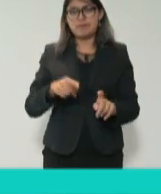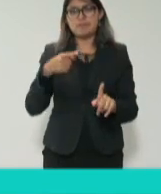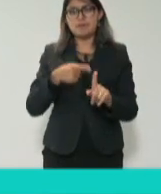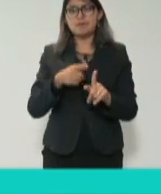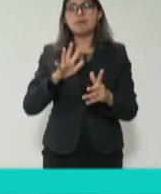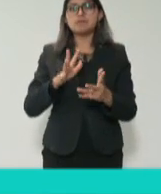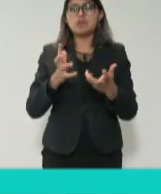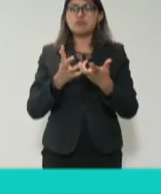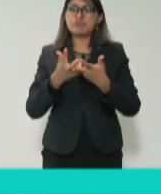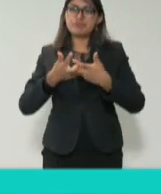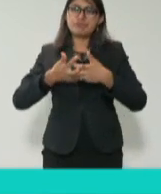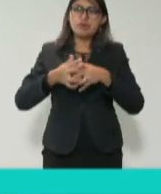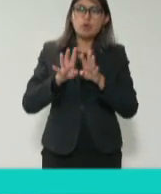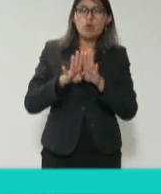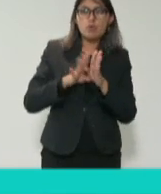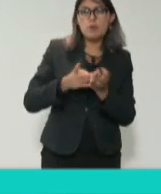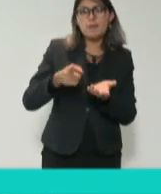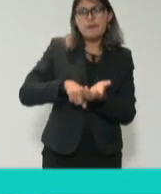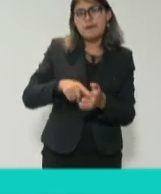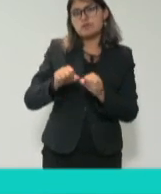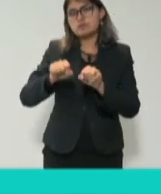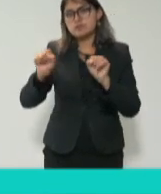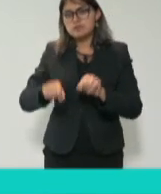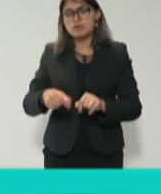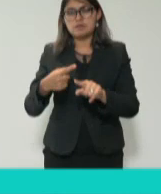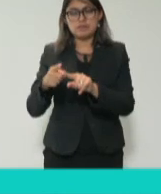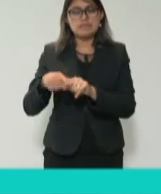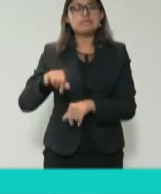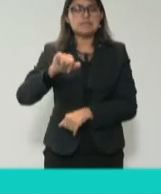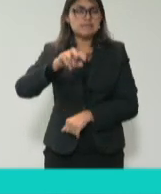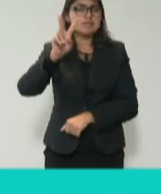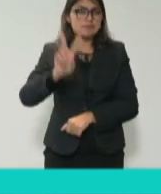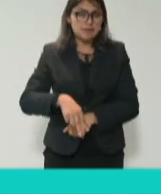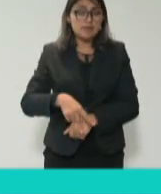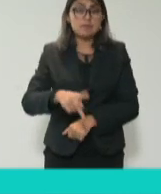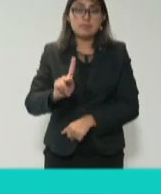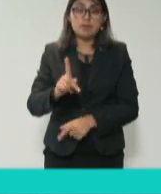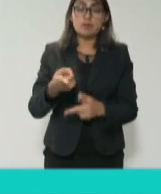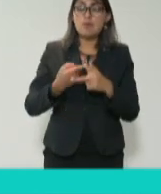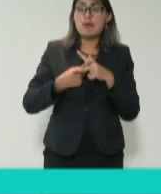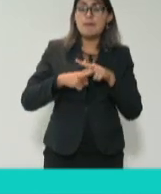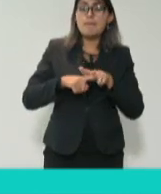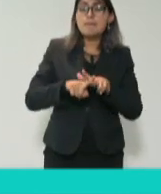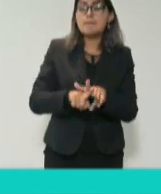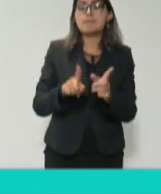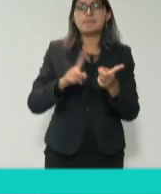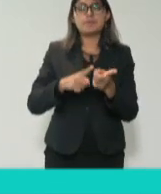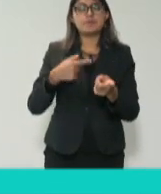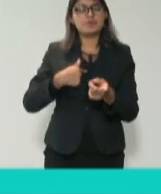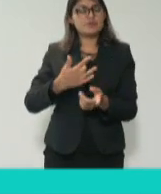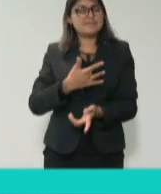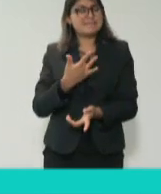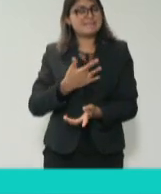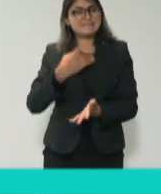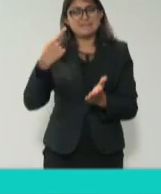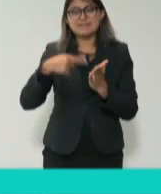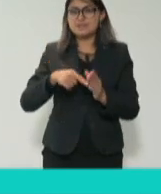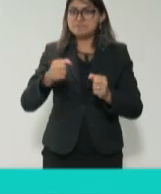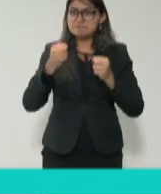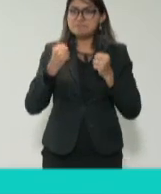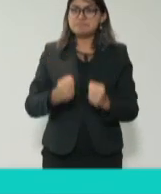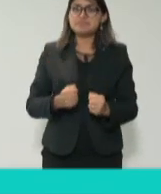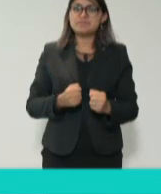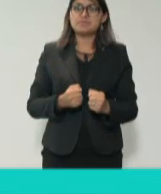entramado sistémico y etcétera, etcétera, pues sí, todo eso es cierto pero se comienza, yo estoy plenamente convencida que se comienza a